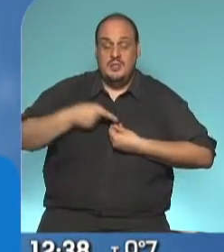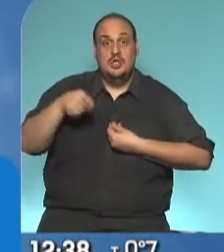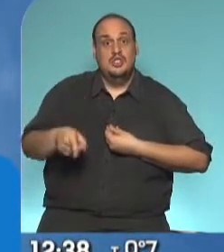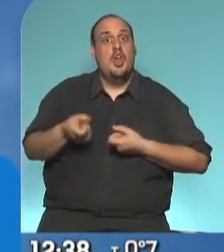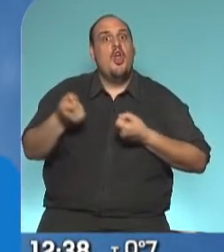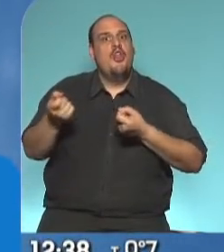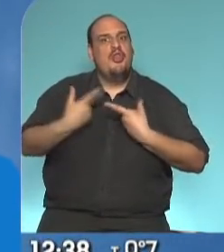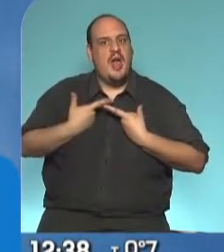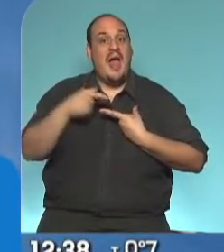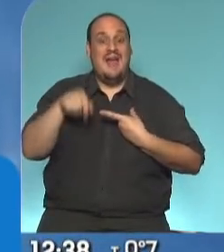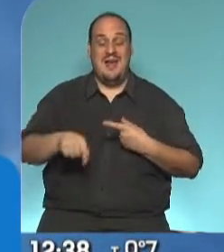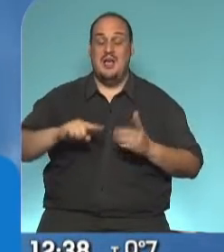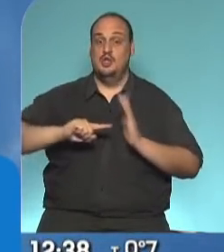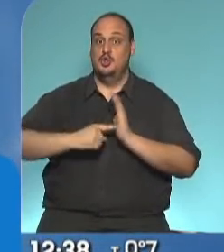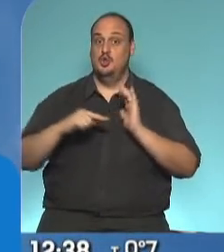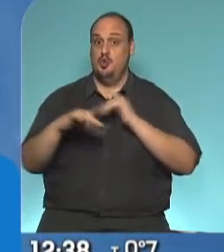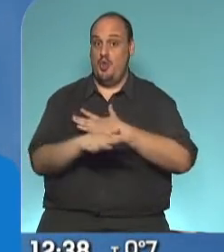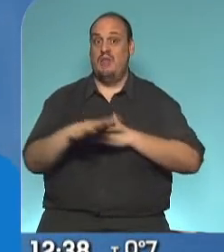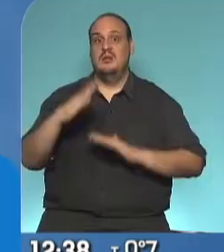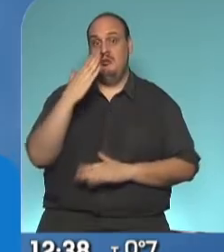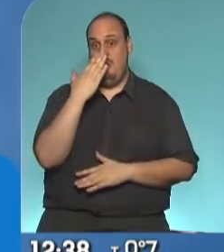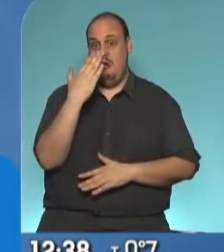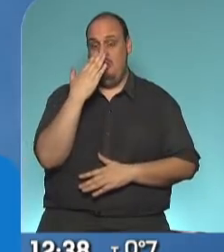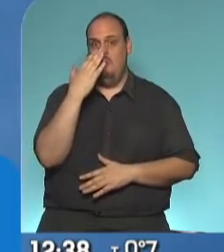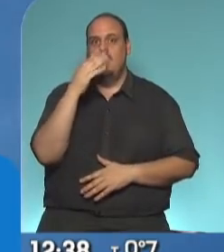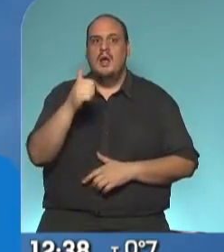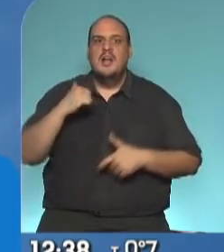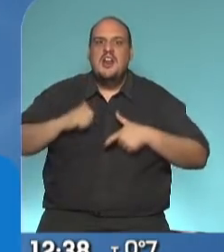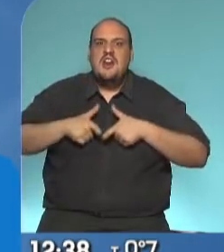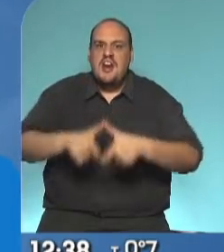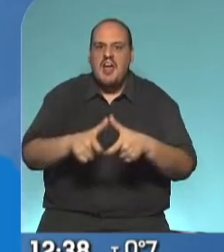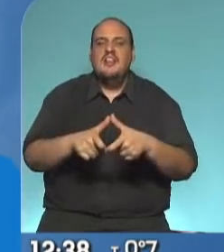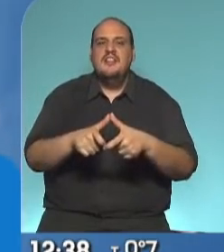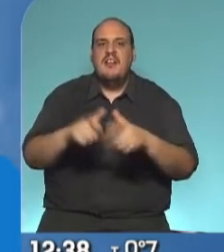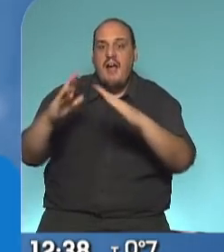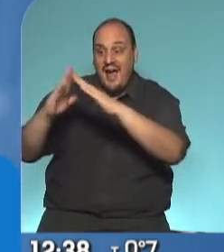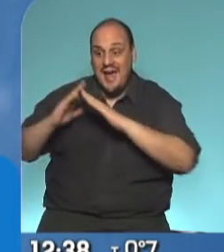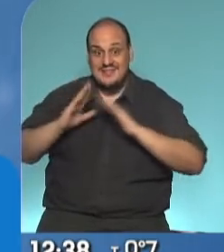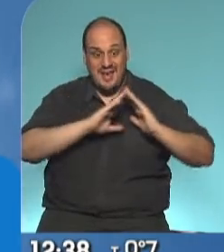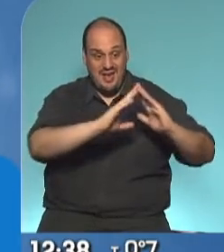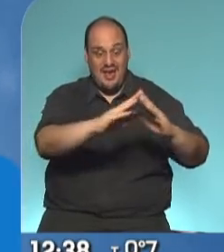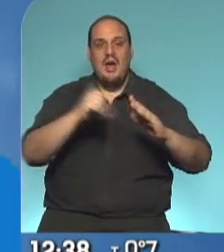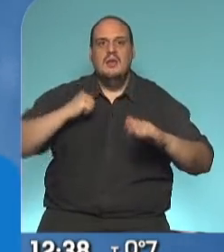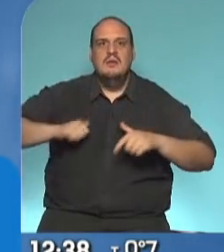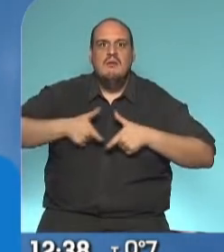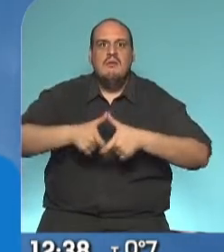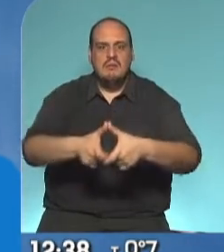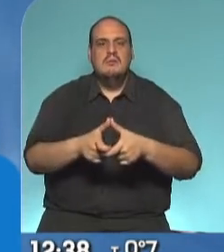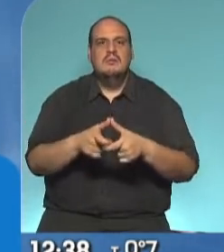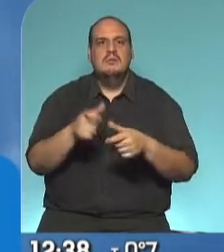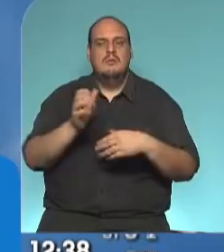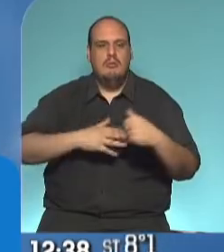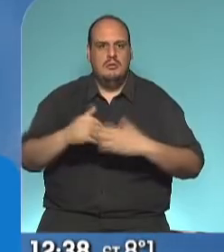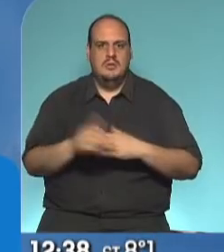aquí en Ciudad de Córdoba comenzar con las redes domiciliarias cloacales. Para eso era fundamental ir